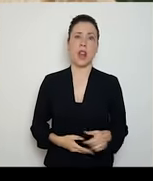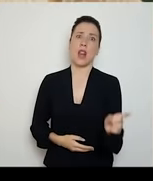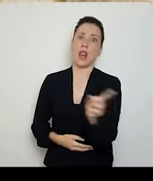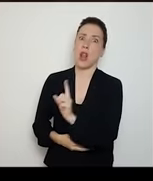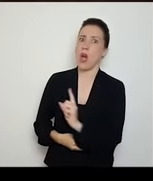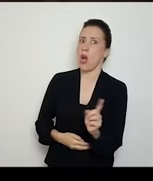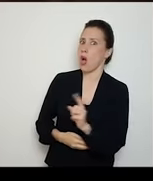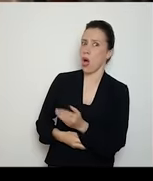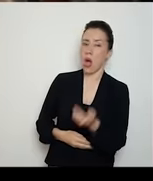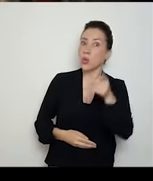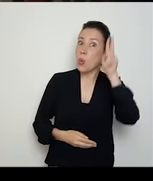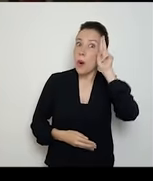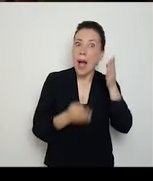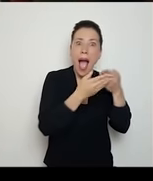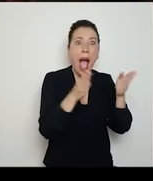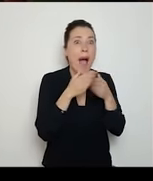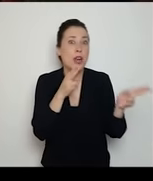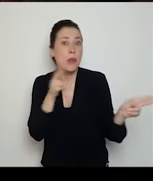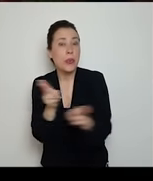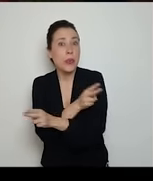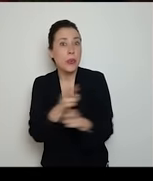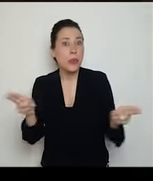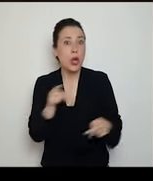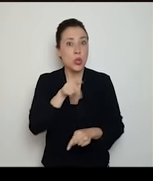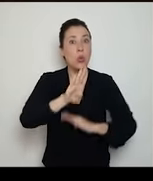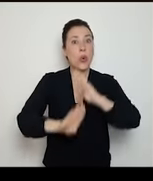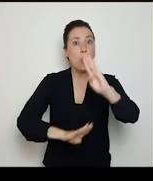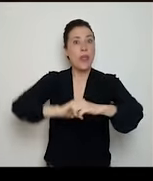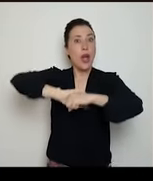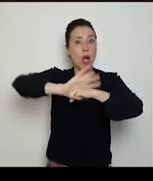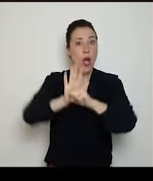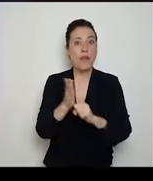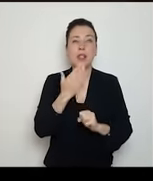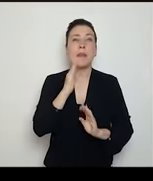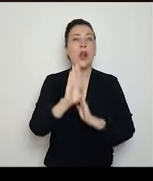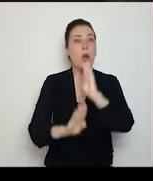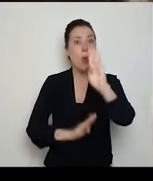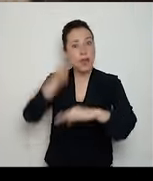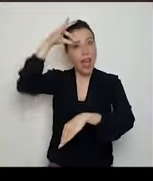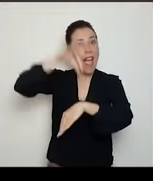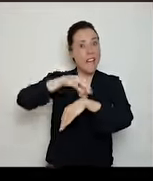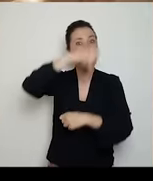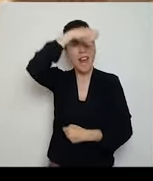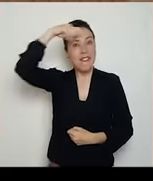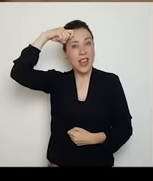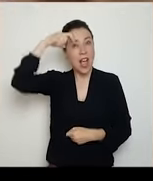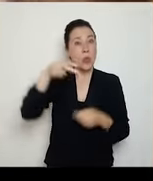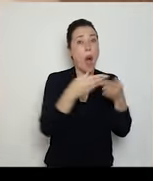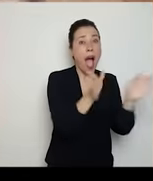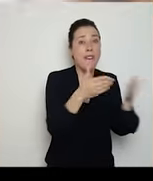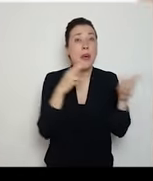No, pues. Acuérdese de ventilar, pues, mijito. Te cuidas del COVID-19. Cuídate también de las enfermedades de verano.